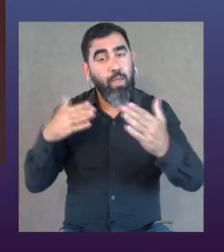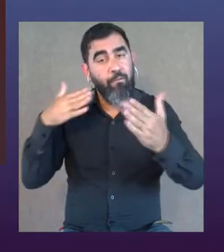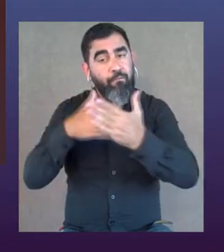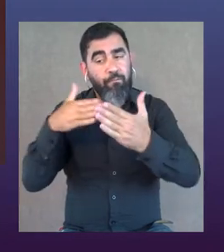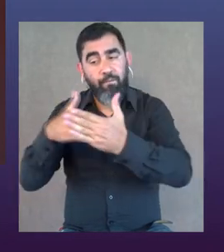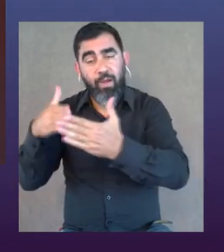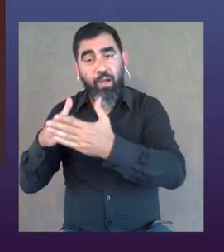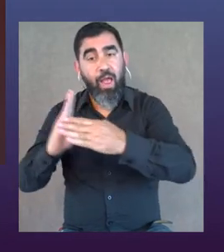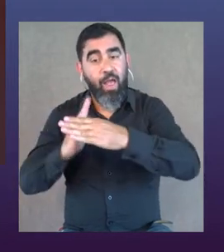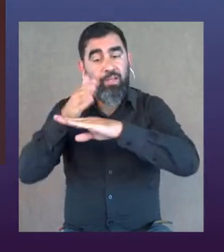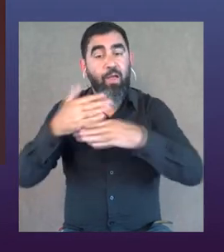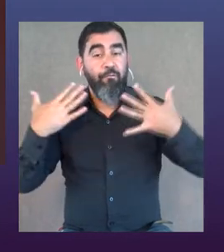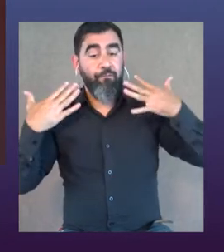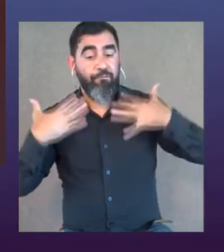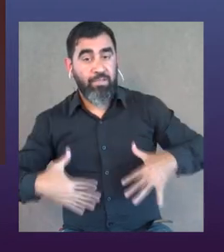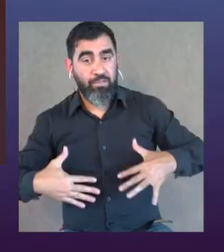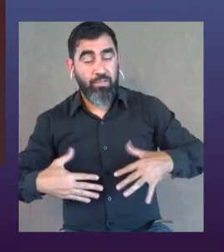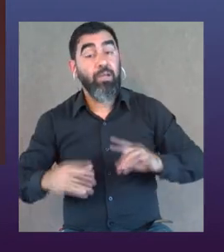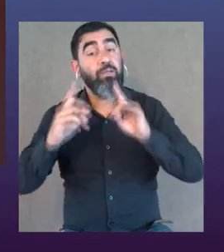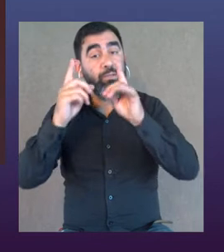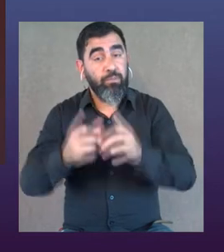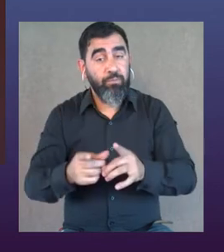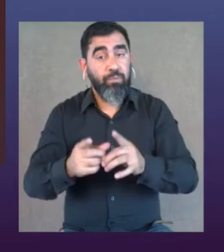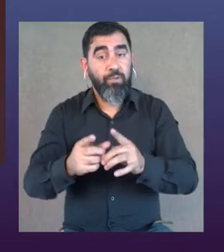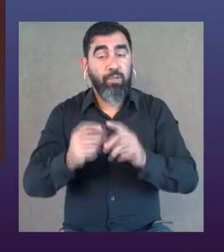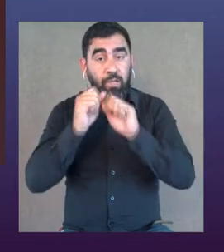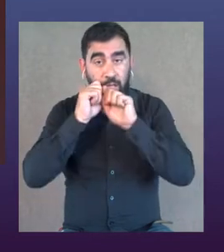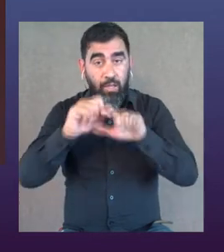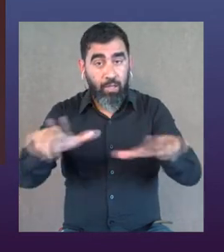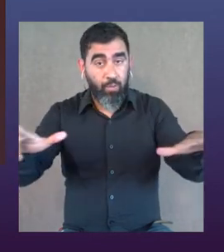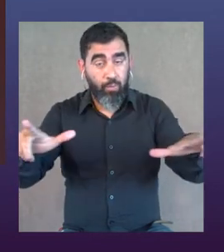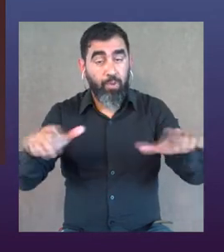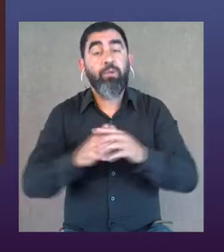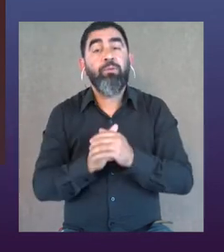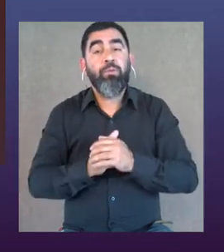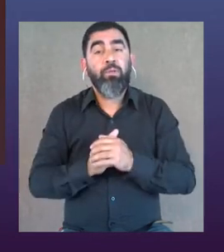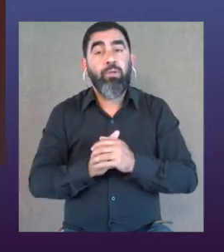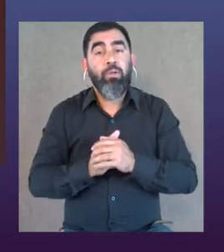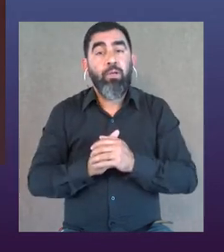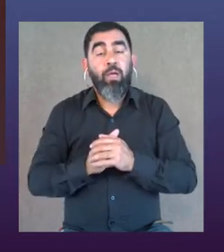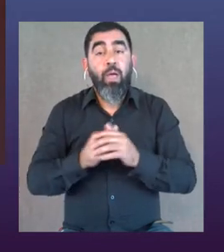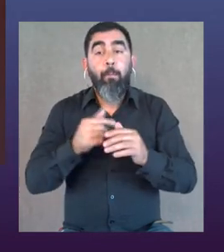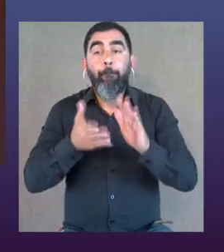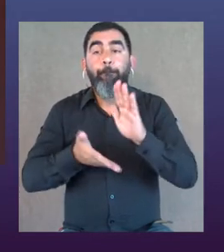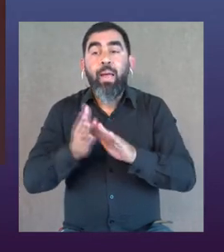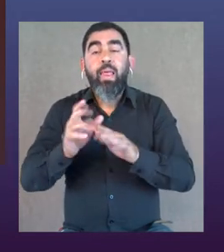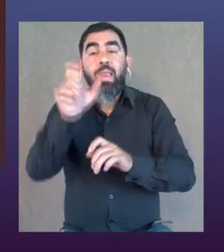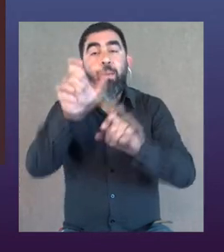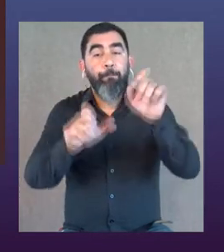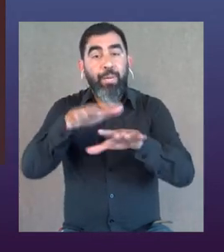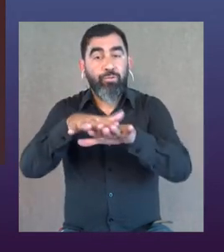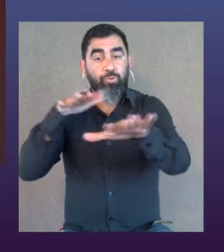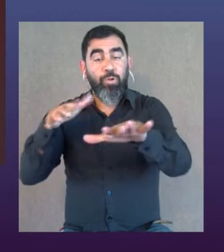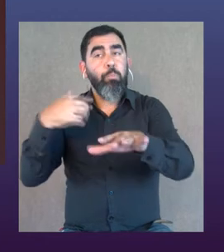en barreras de accesibilidad física y del lenguaje hacia los